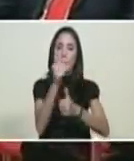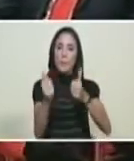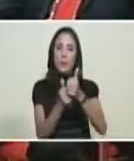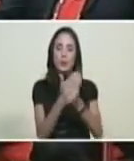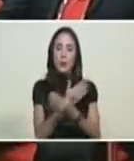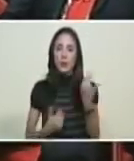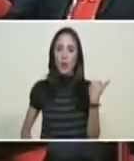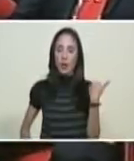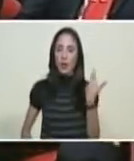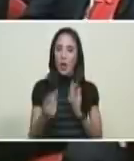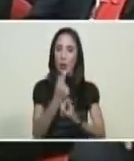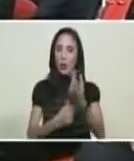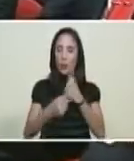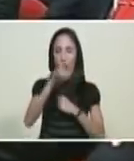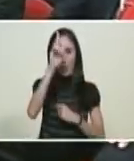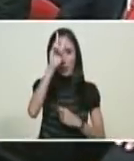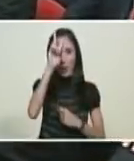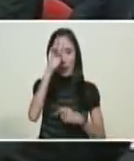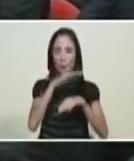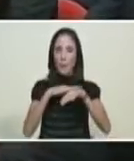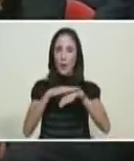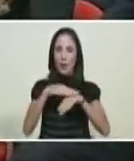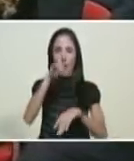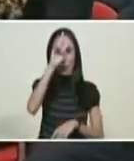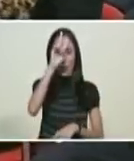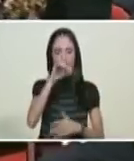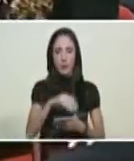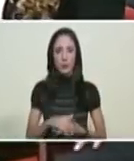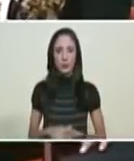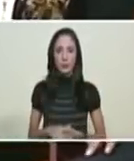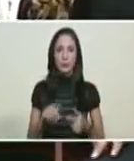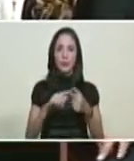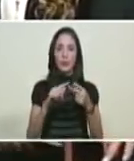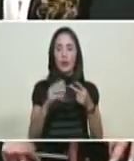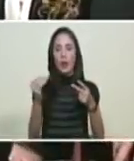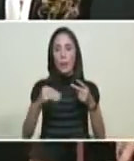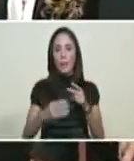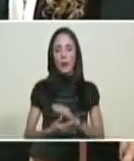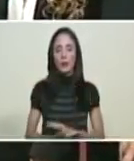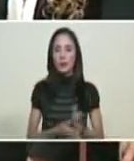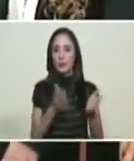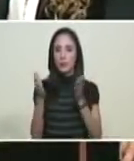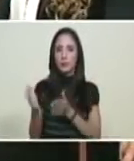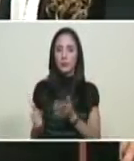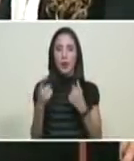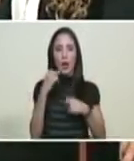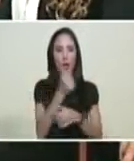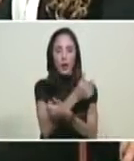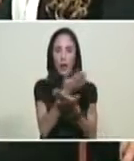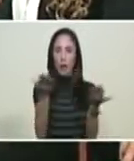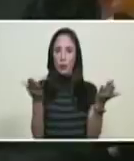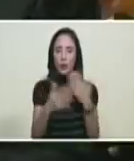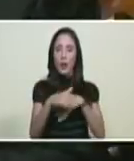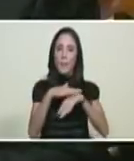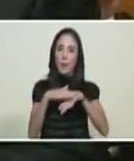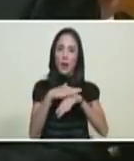de la Economía, ministro Tarek El Aysami, ministros, compañeros,